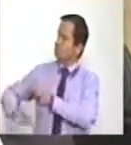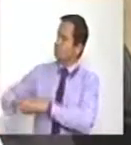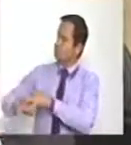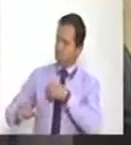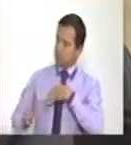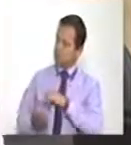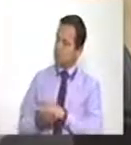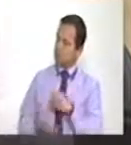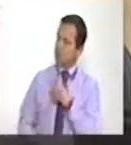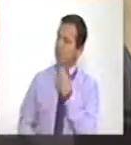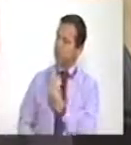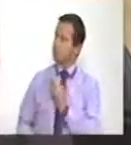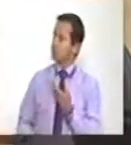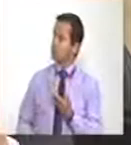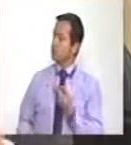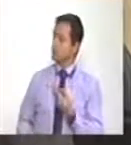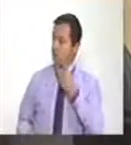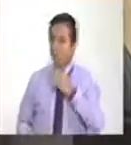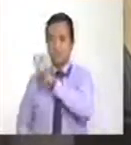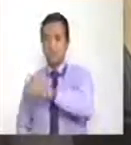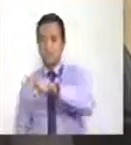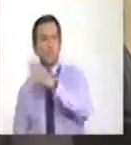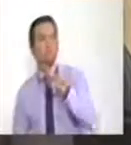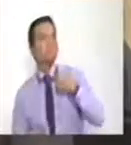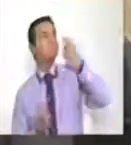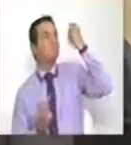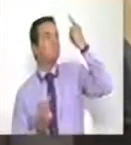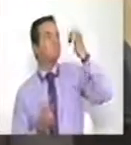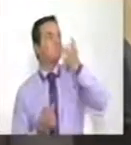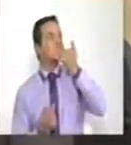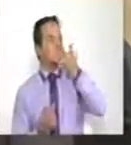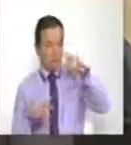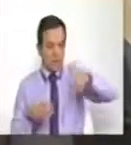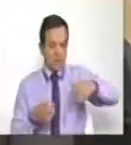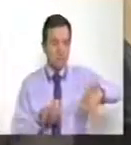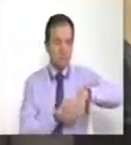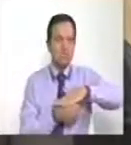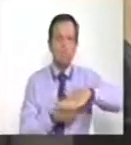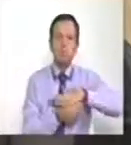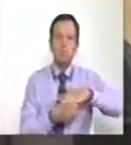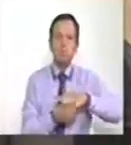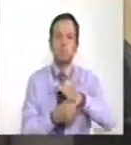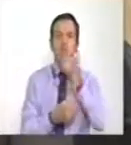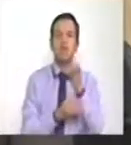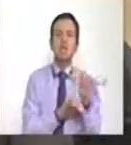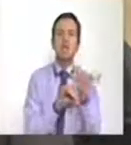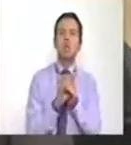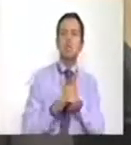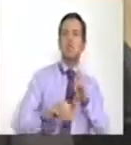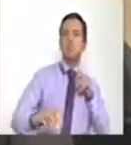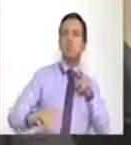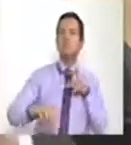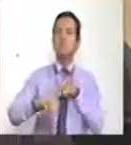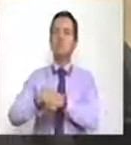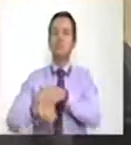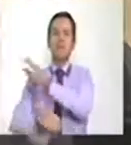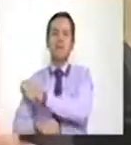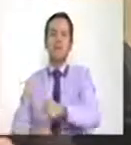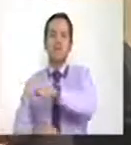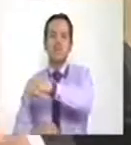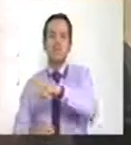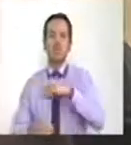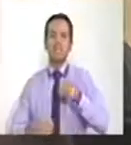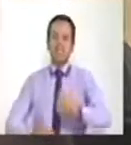para que el país sepa que aquí lo que han hecho es atacar a la población colombiana, a nuestros